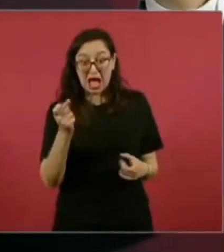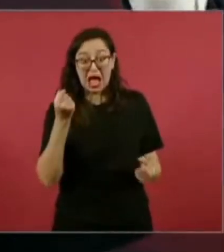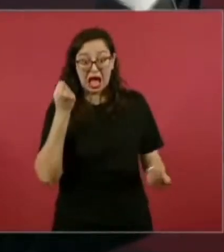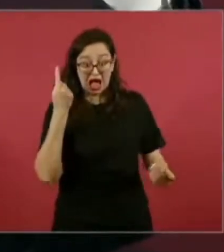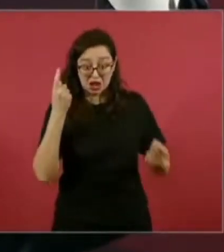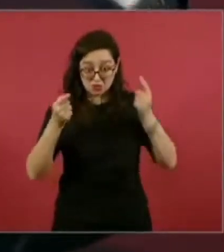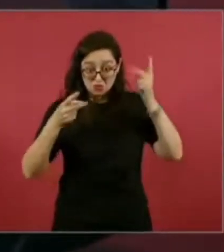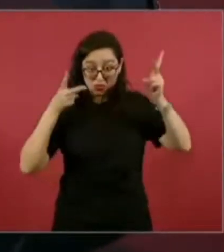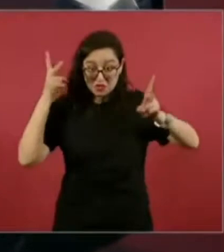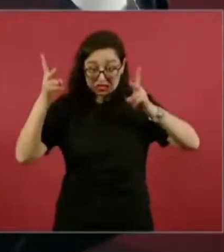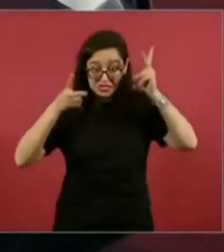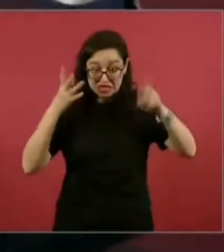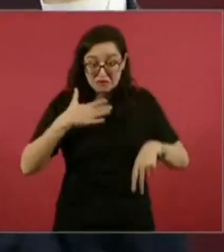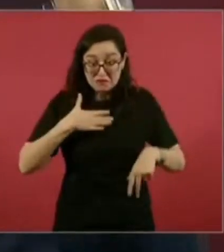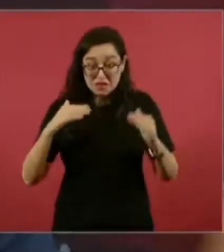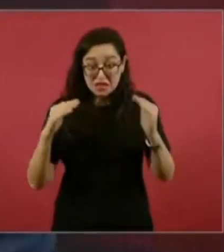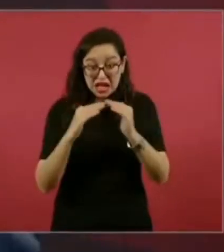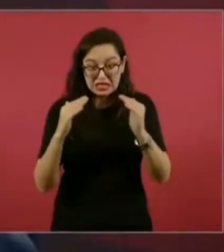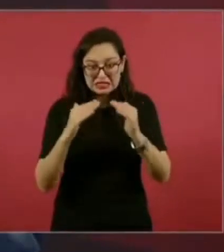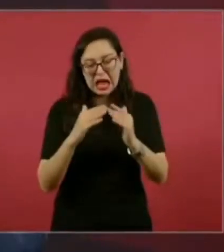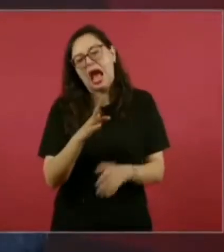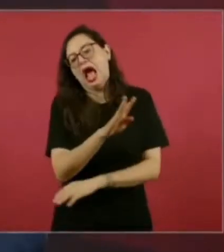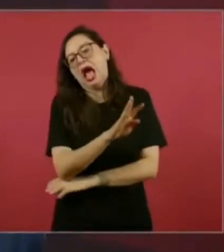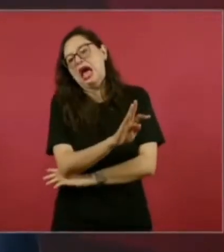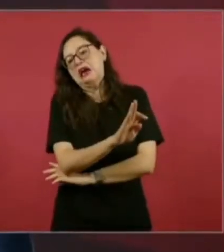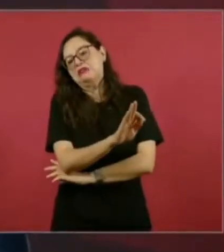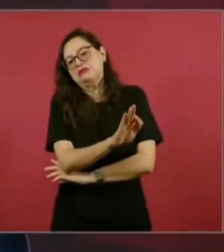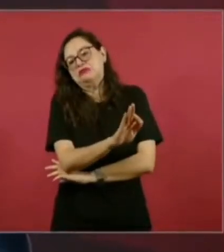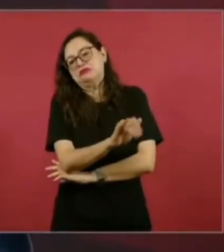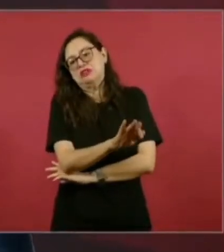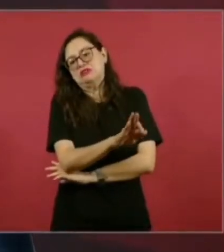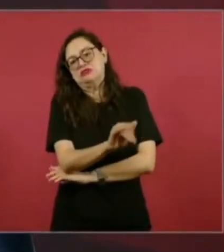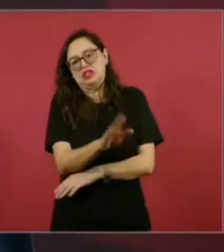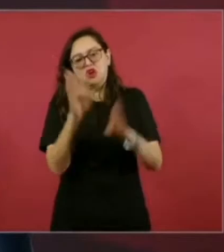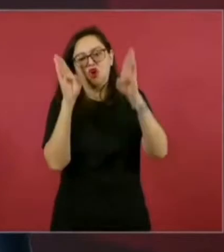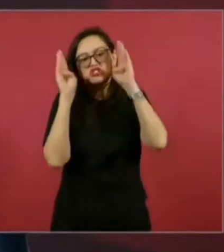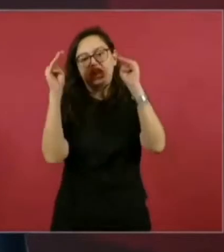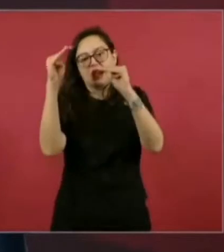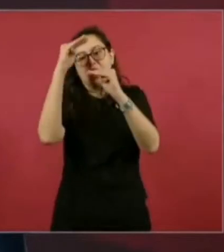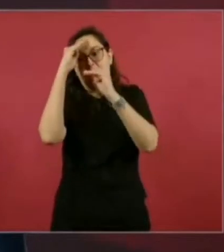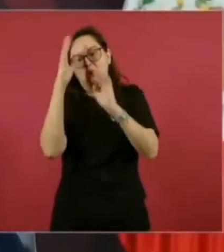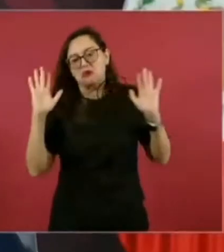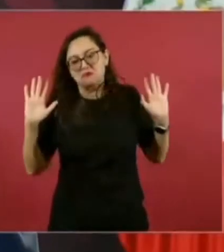es un conservador